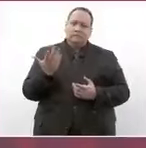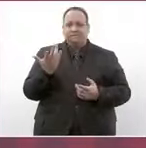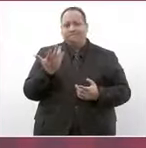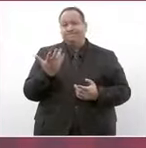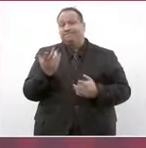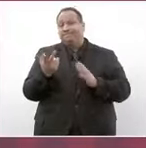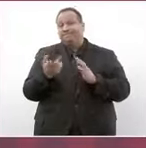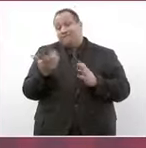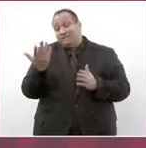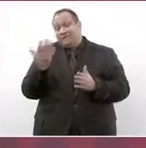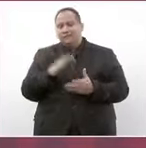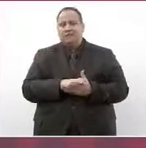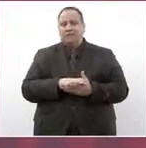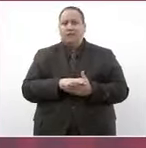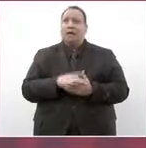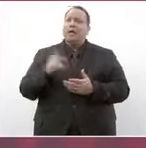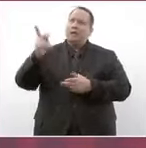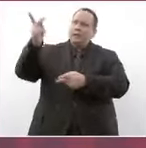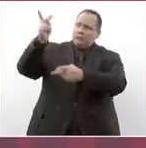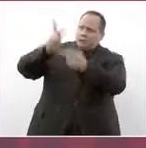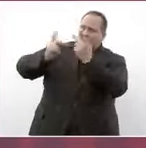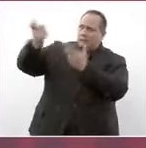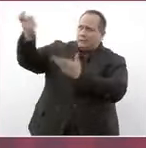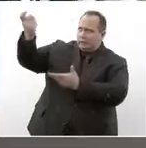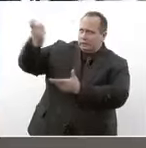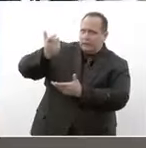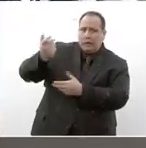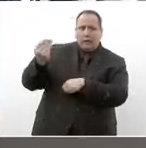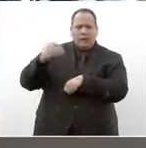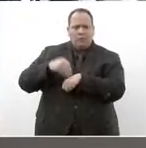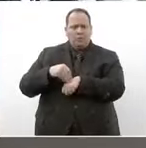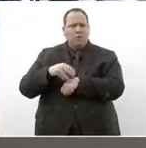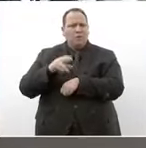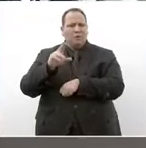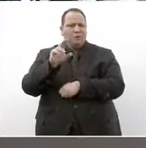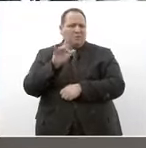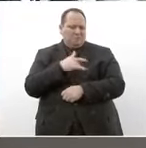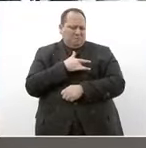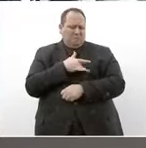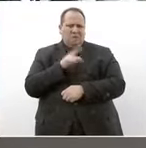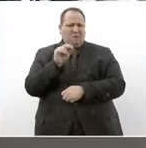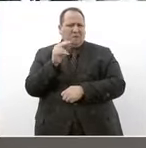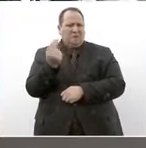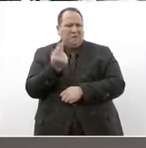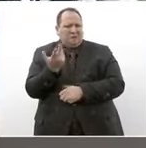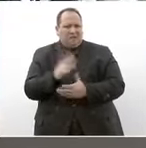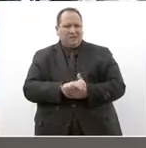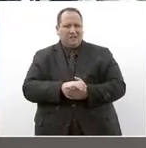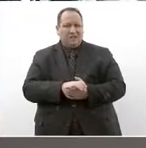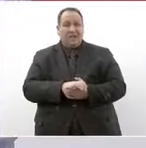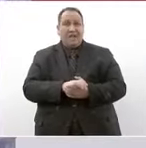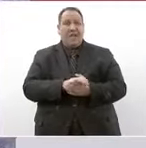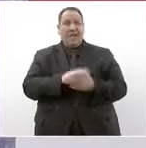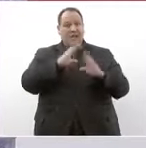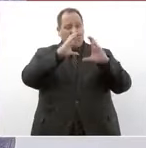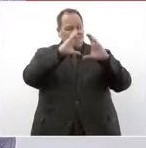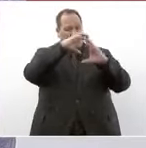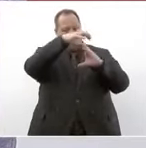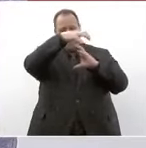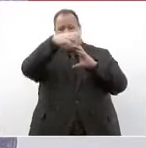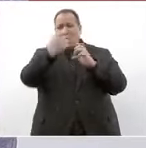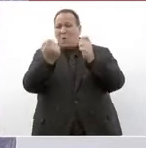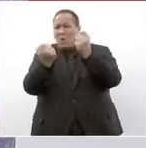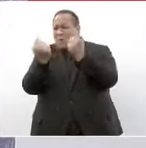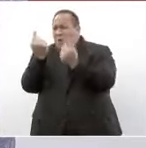deuda adicional estamos de los pocos países en el